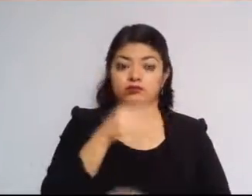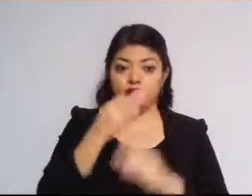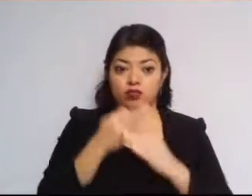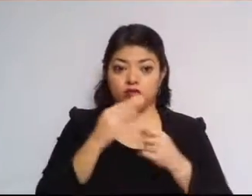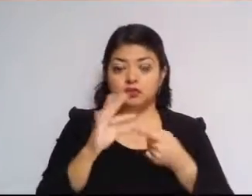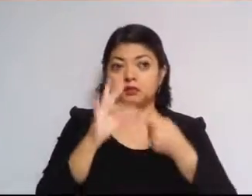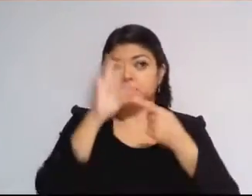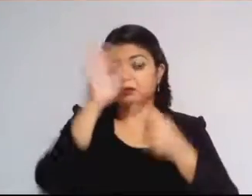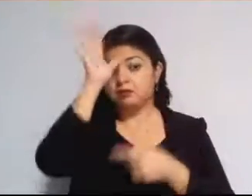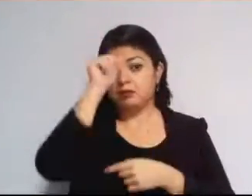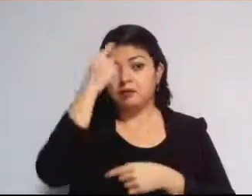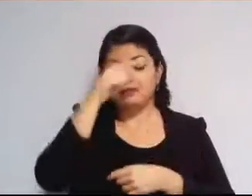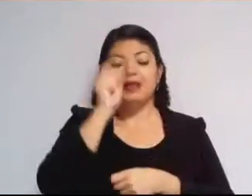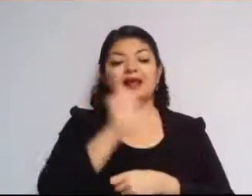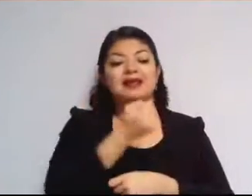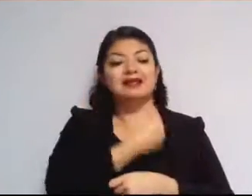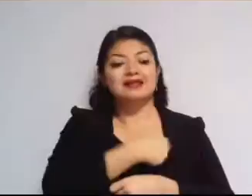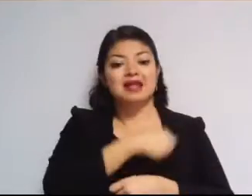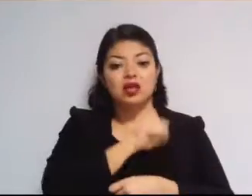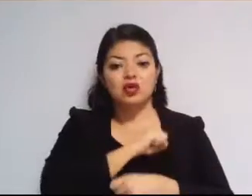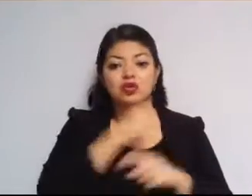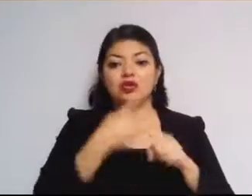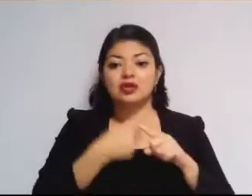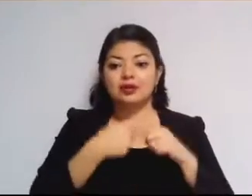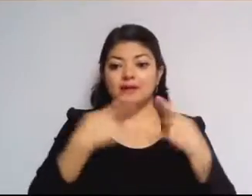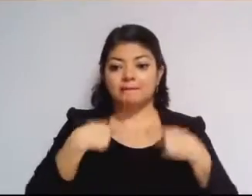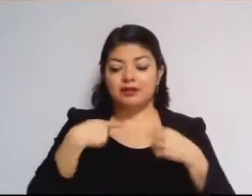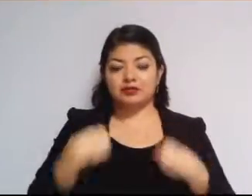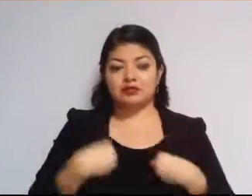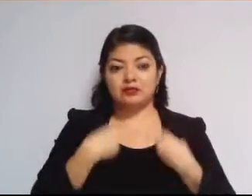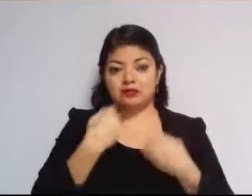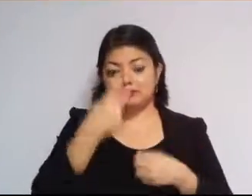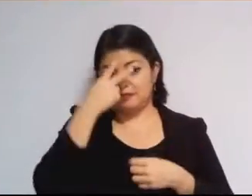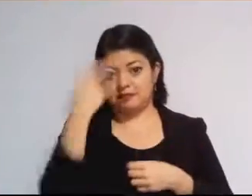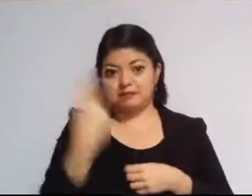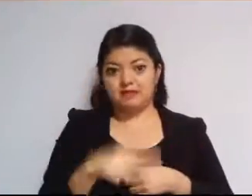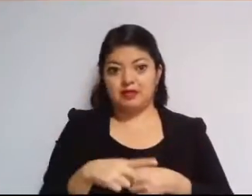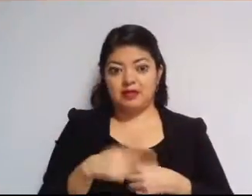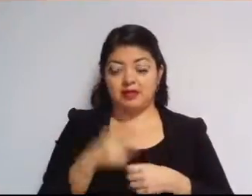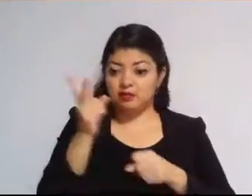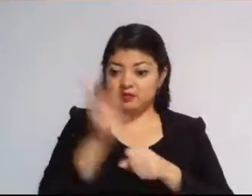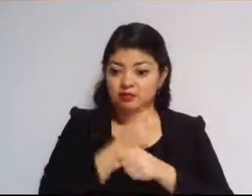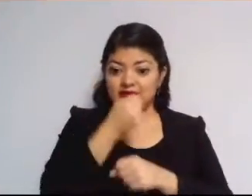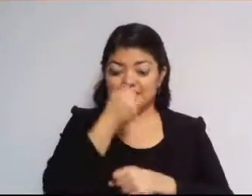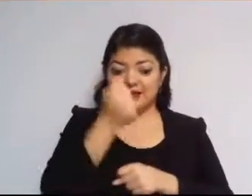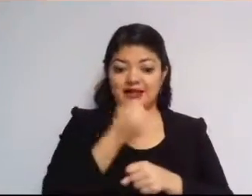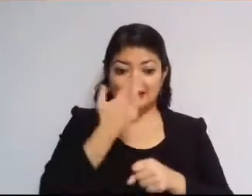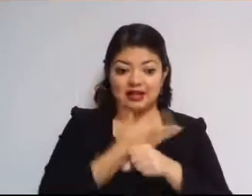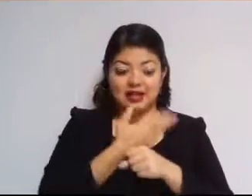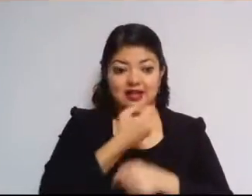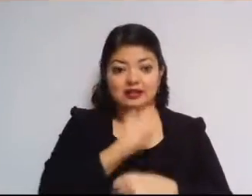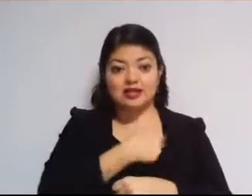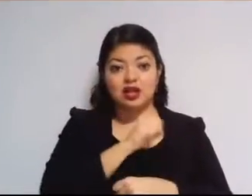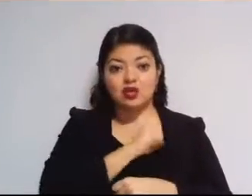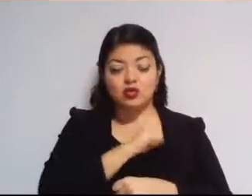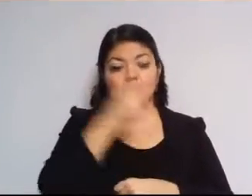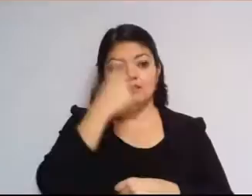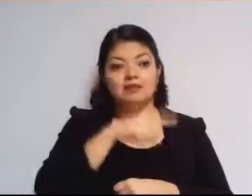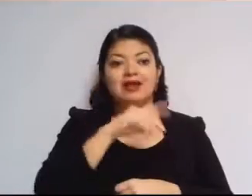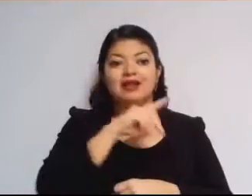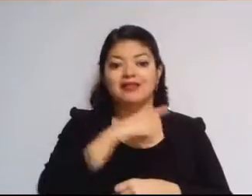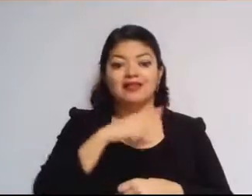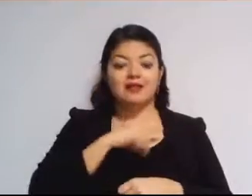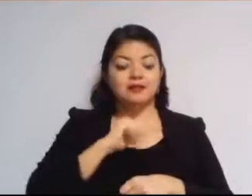contribuye a la salud de las y los mexiquenses, exhortando a la Secretaría de Salud del Estado de México para que instale una